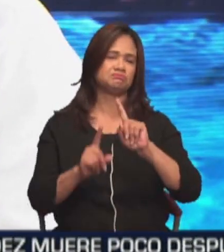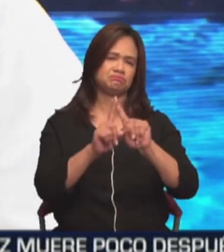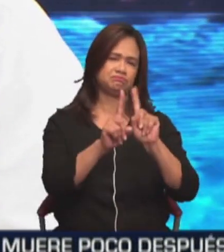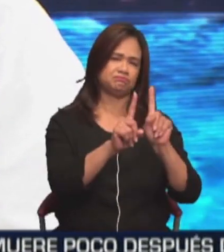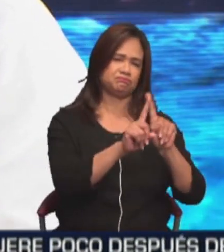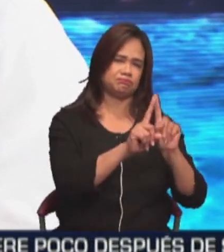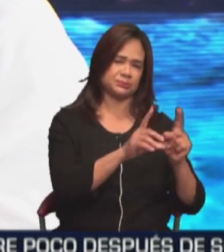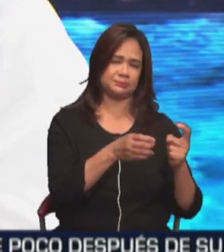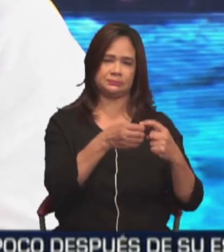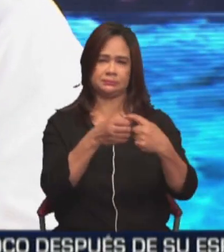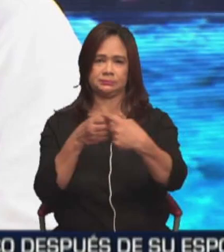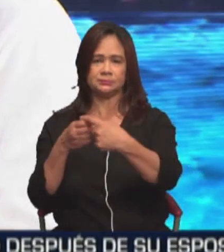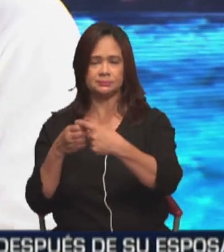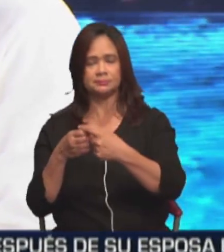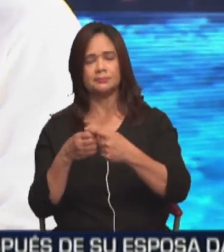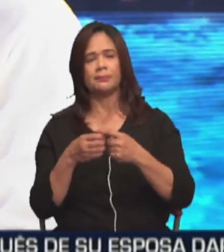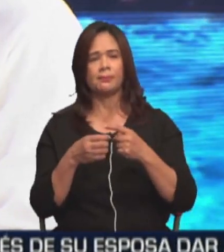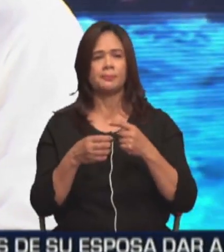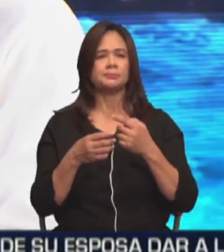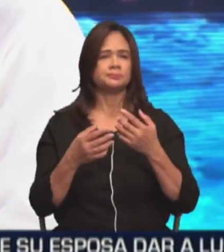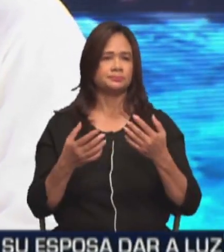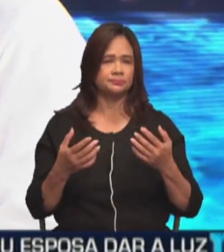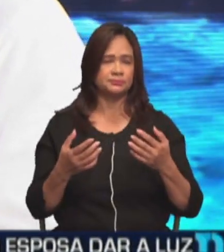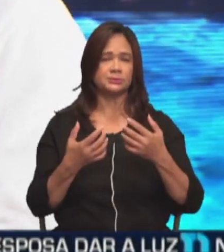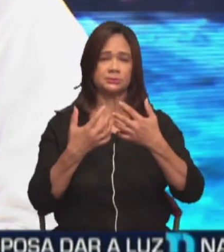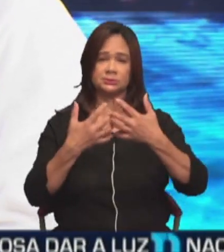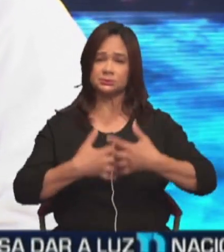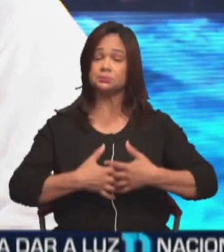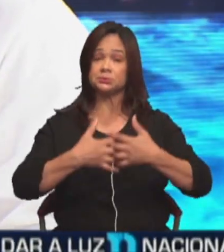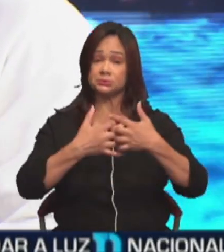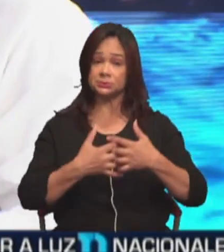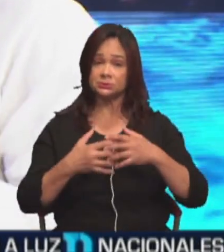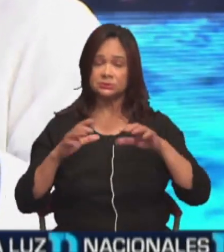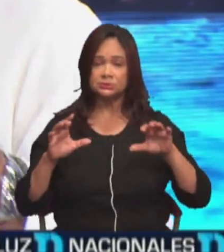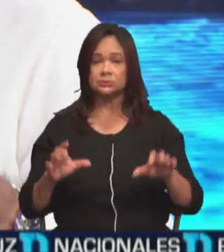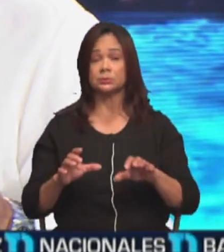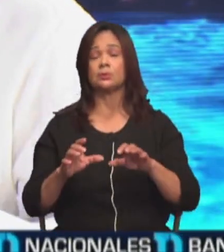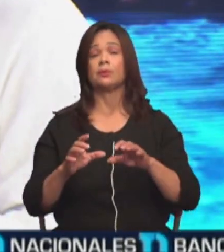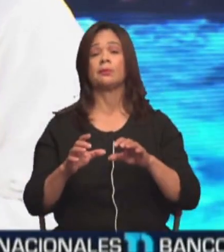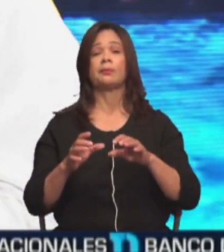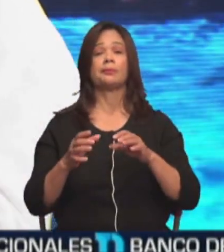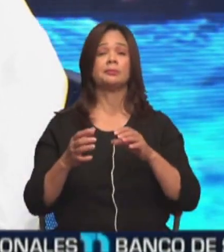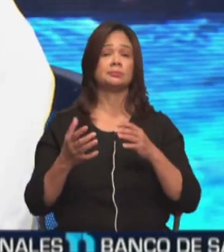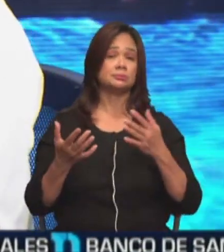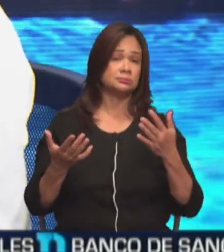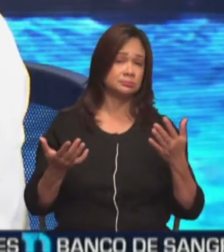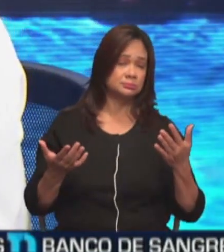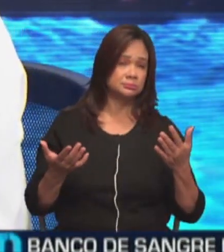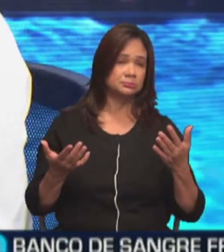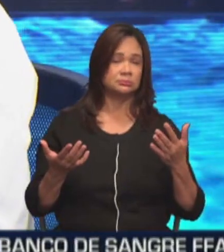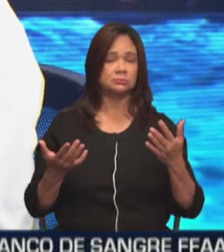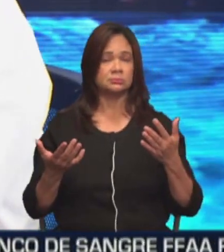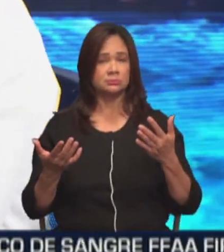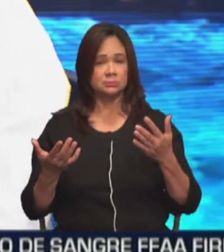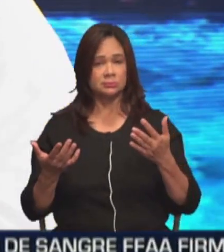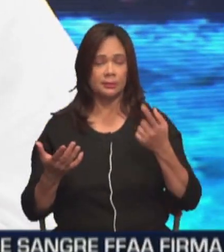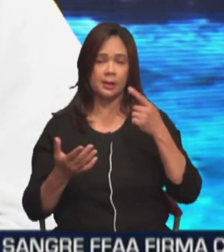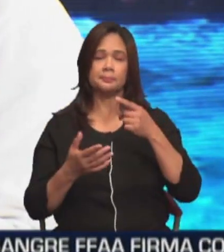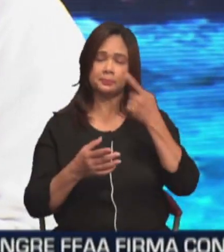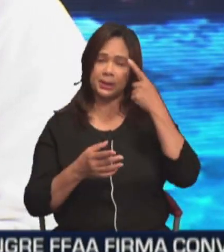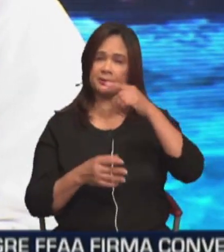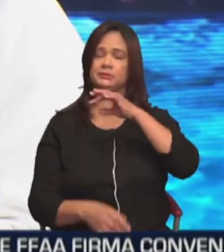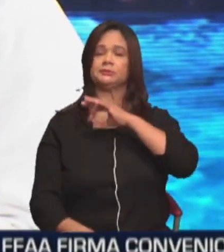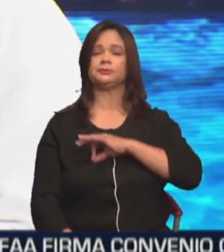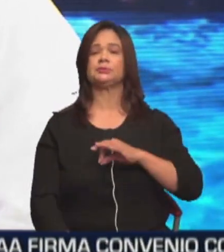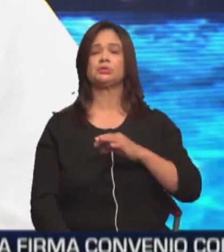se han ido integrando. Las marcas de las empresas que están haciendo o algo o mucho en pro de